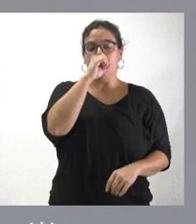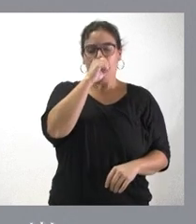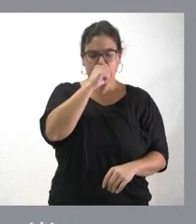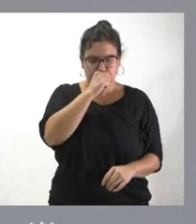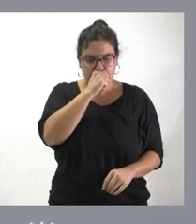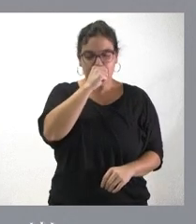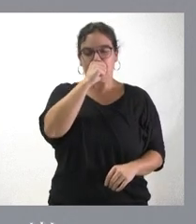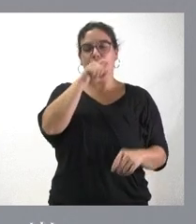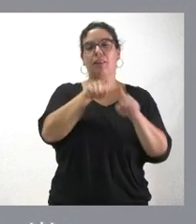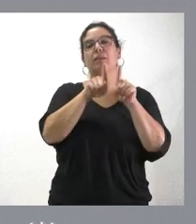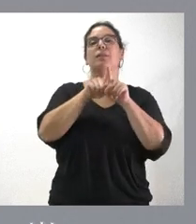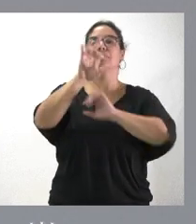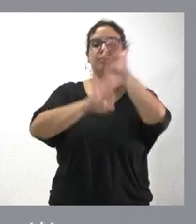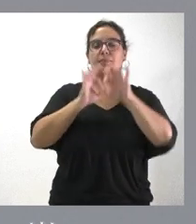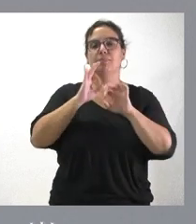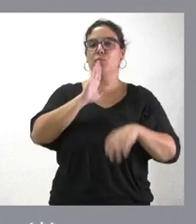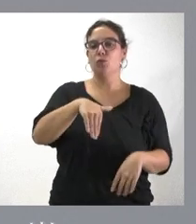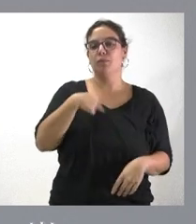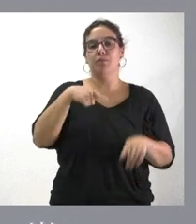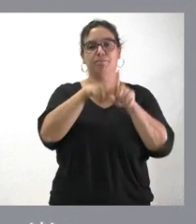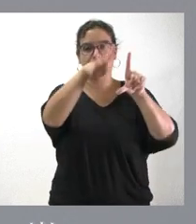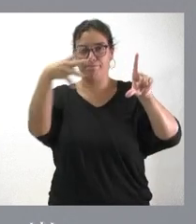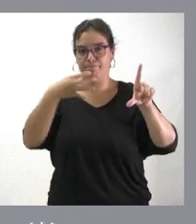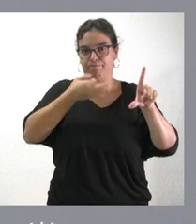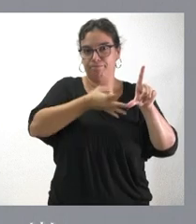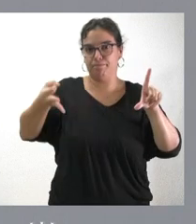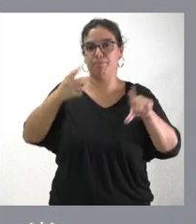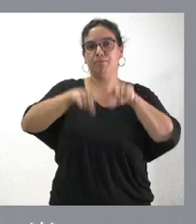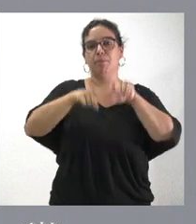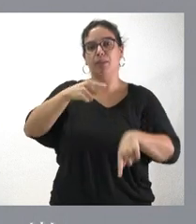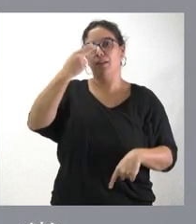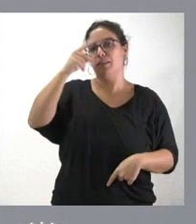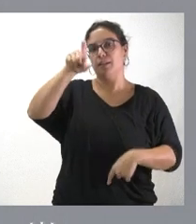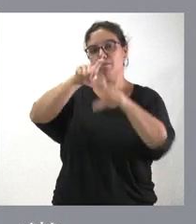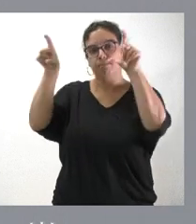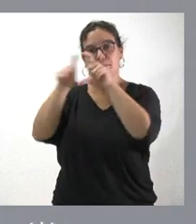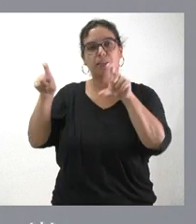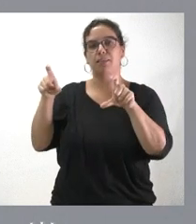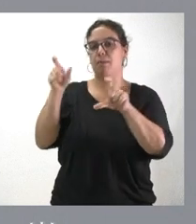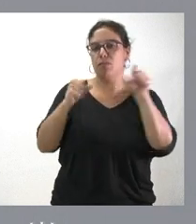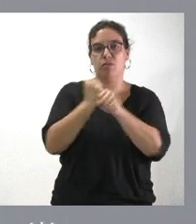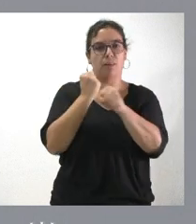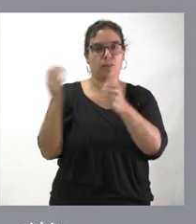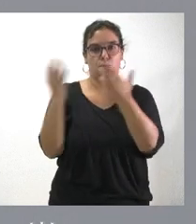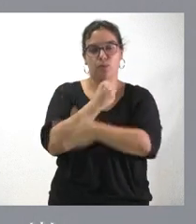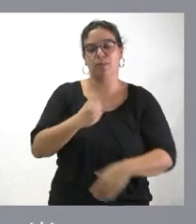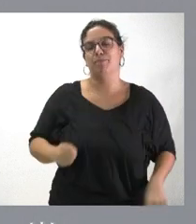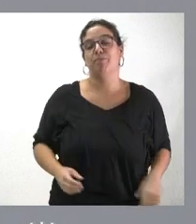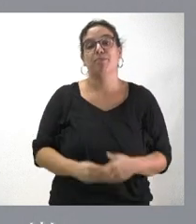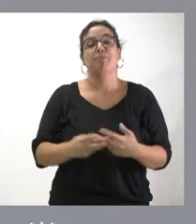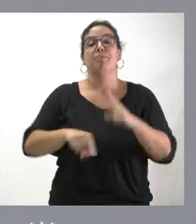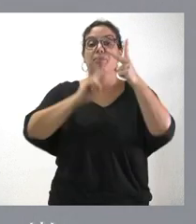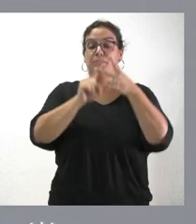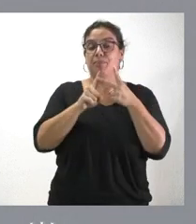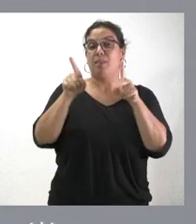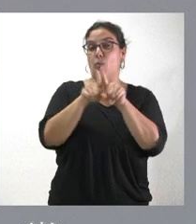definir entre todos el calendario más oportuno desde el punto de vista de las empresas, desde el punto de vista de los trabajadores. Y, segundo lugar, que tal y como les